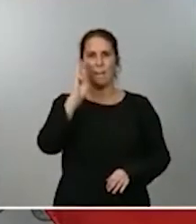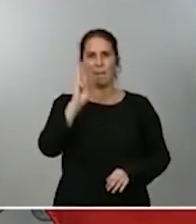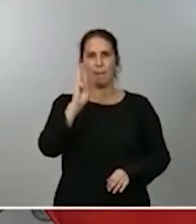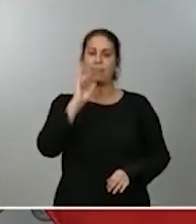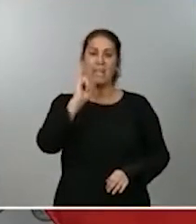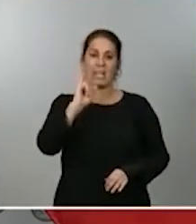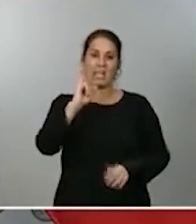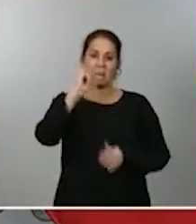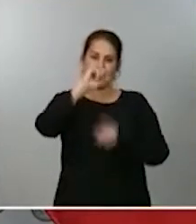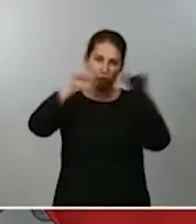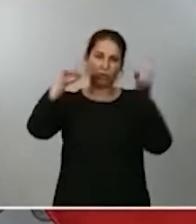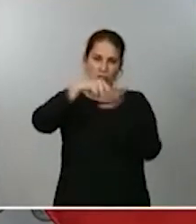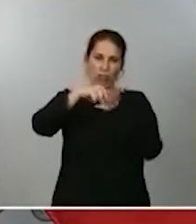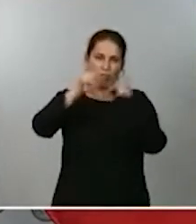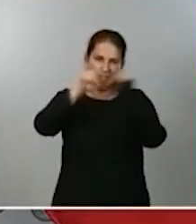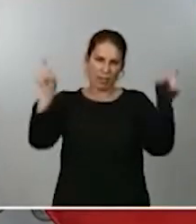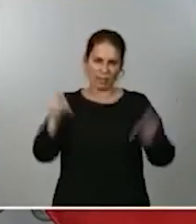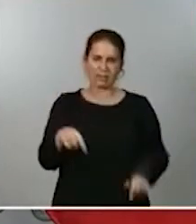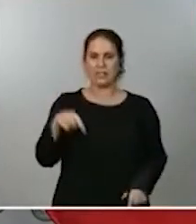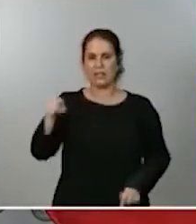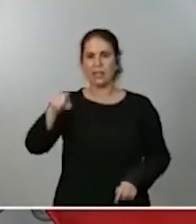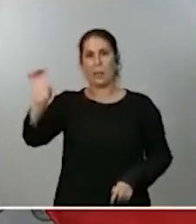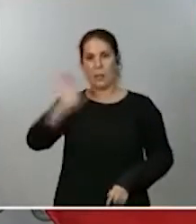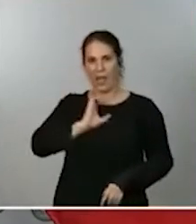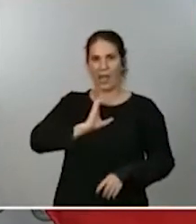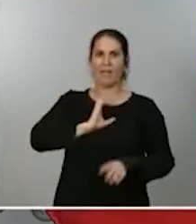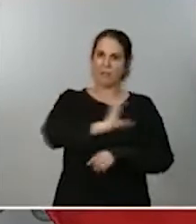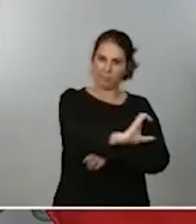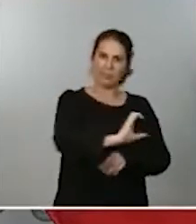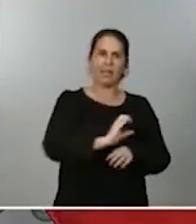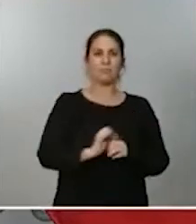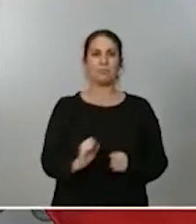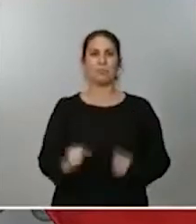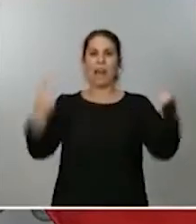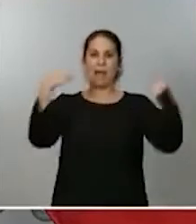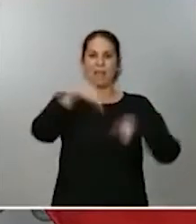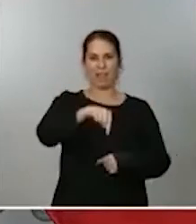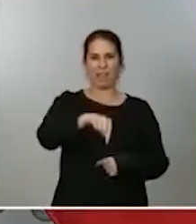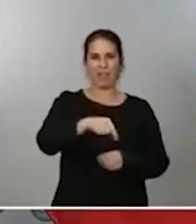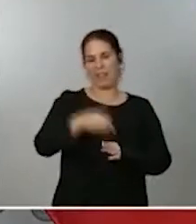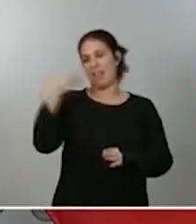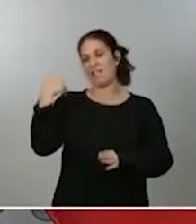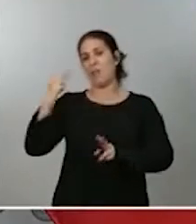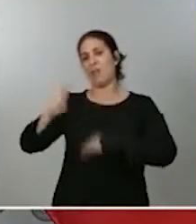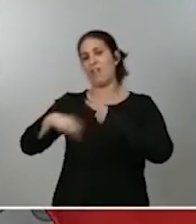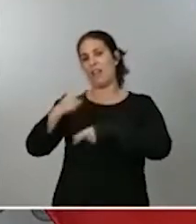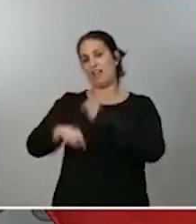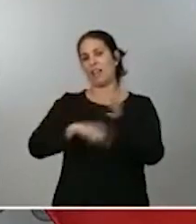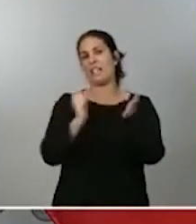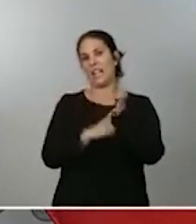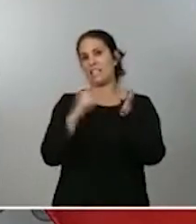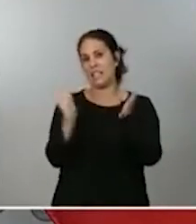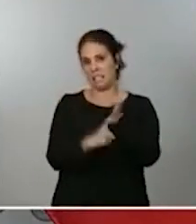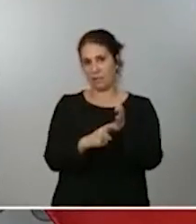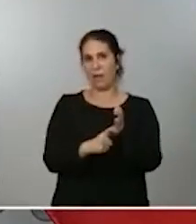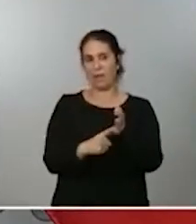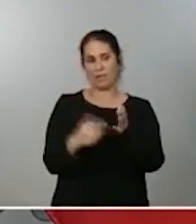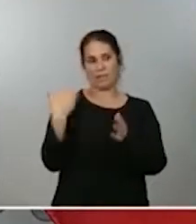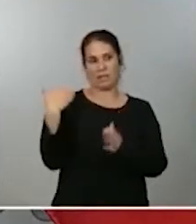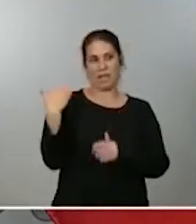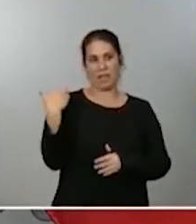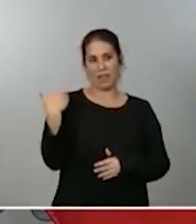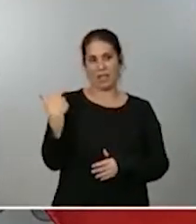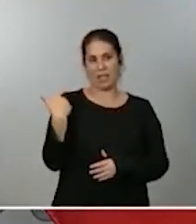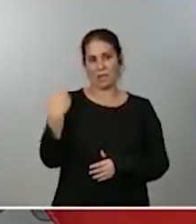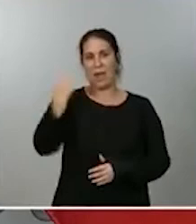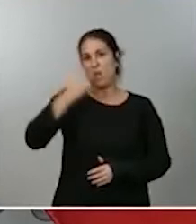Insistimos que es una cuantía que se reparte por primera vez después de las modificaciones legislativas que se produjeron hace varios años.